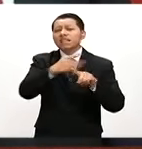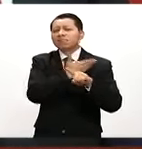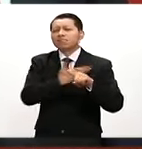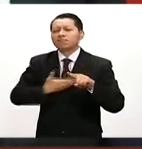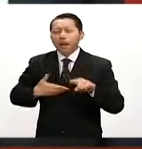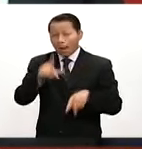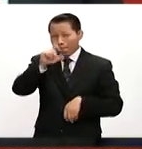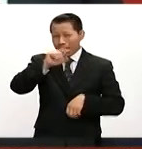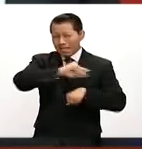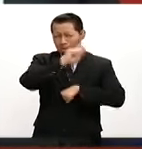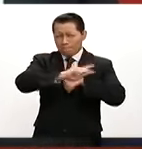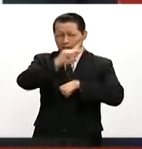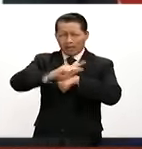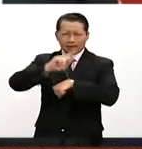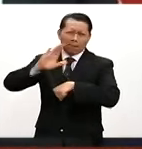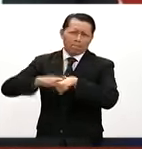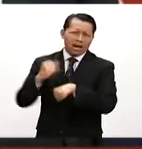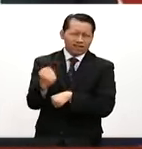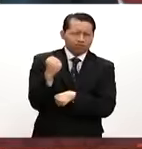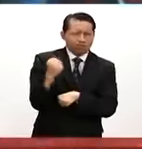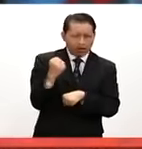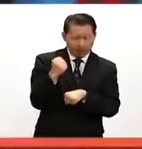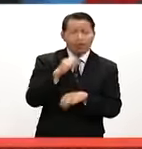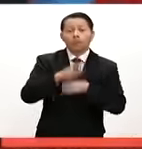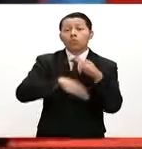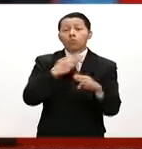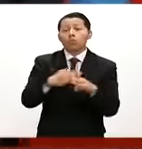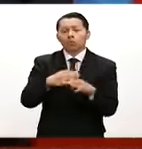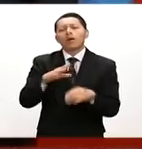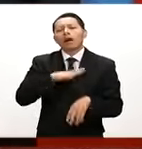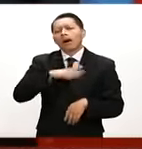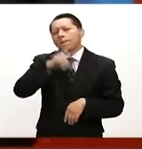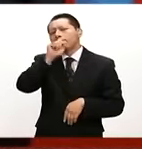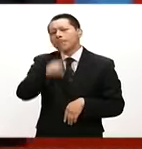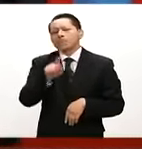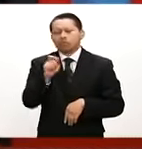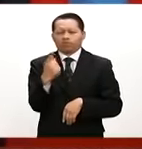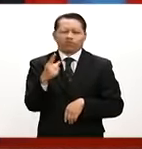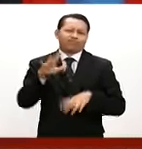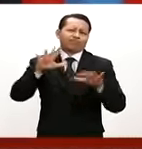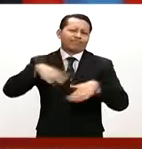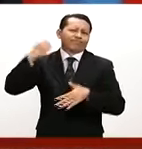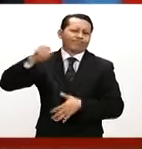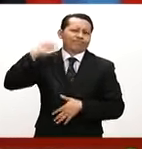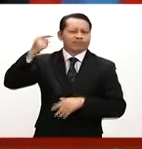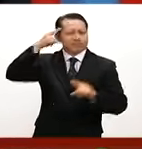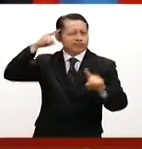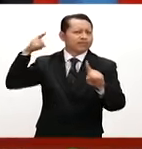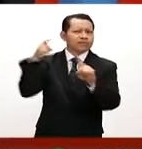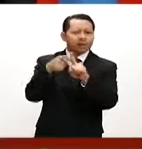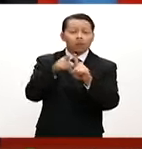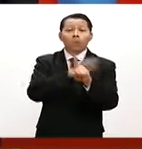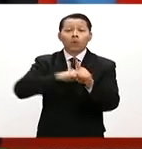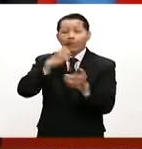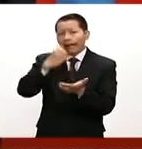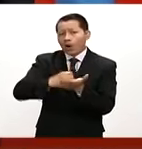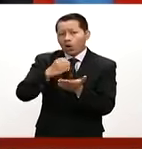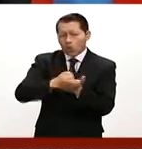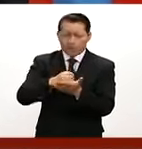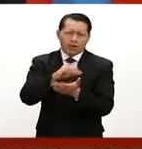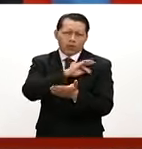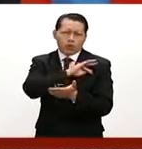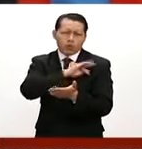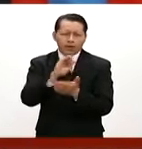economías más grandes del planeta protagonizan la decimoprimera edición que lleva el título Hacia una economía innovadora, estimulada,